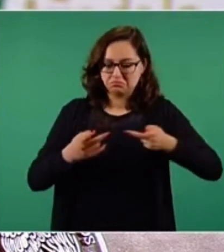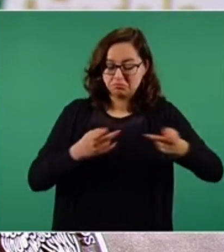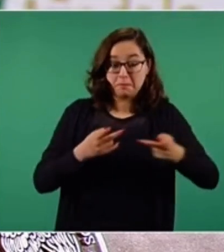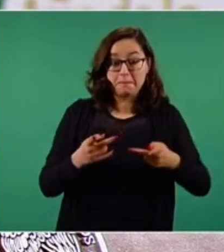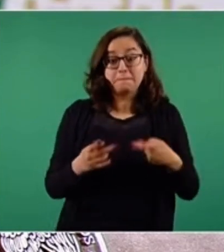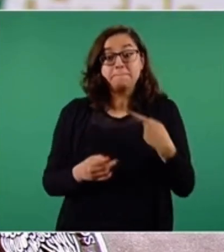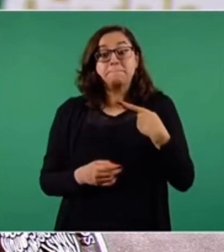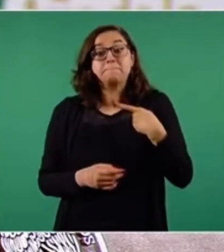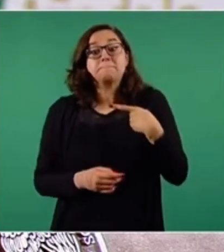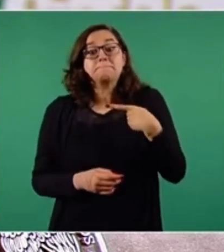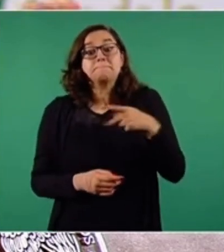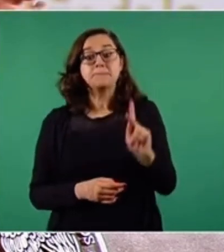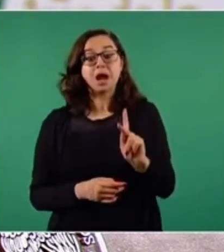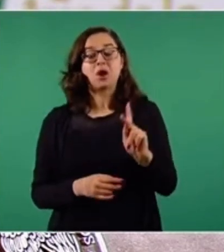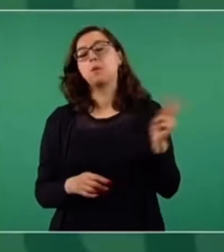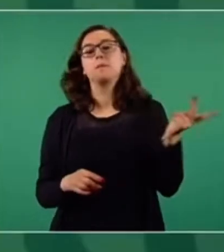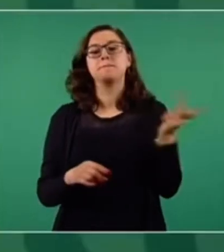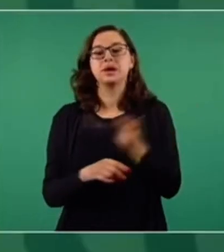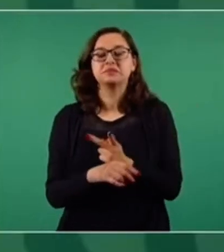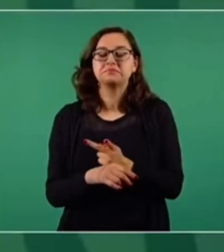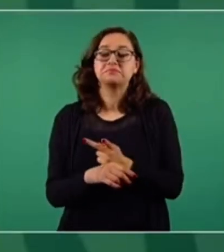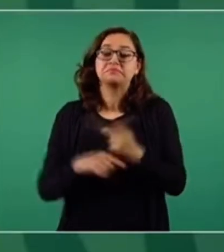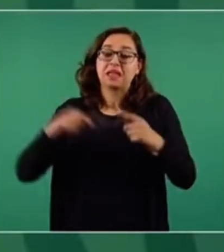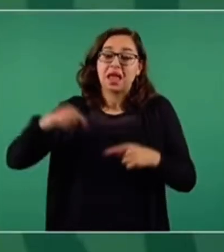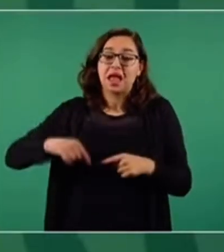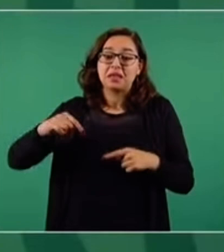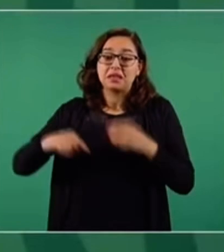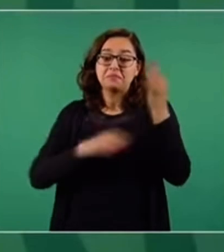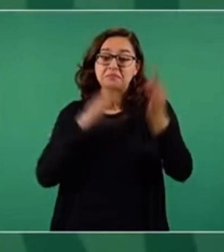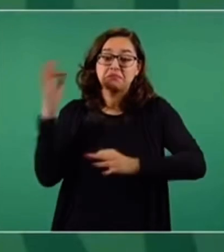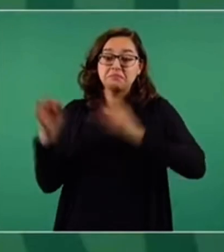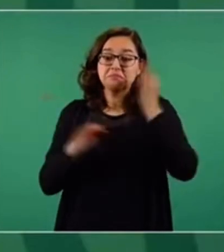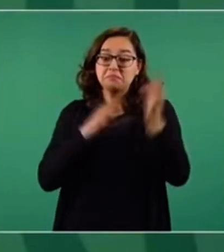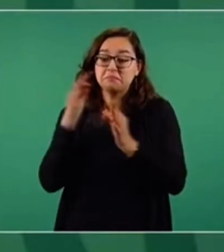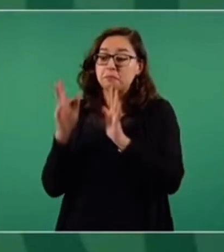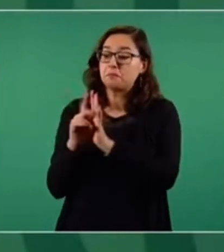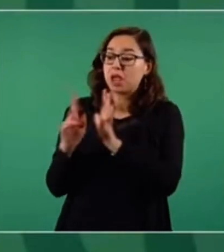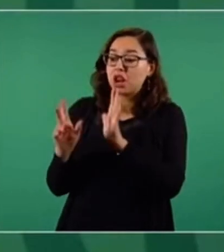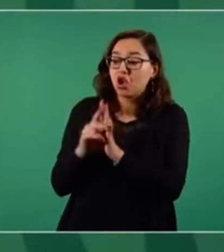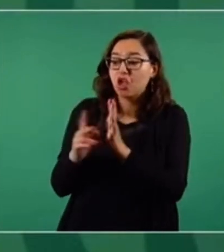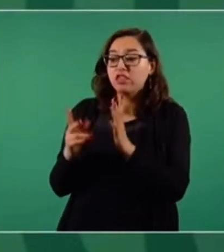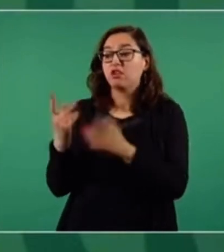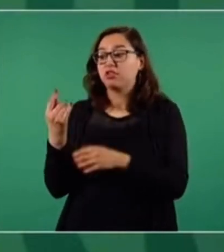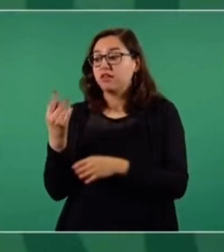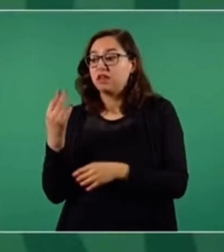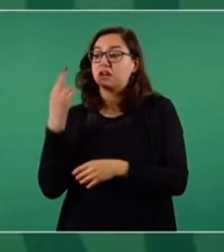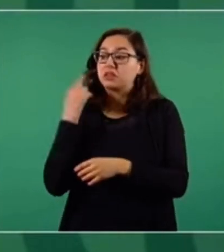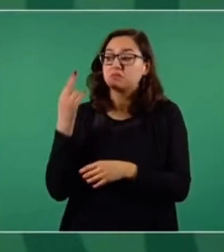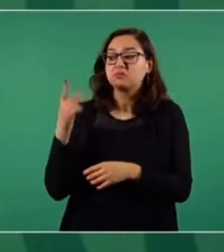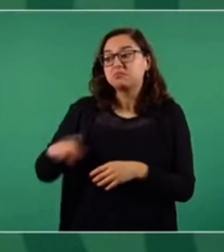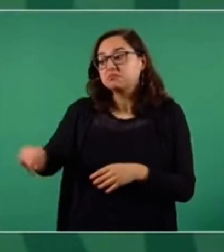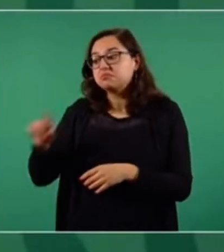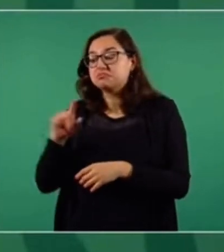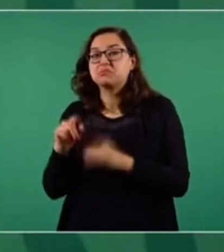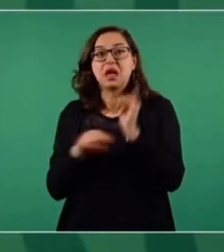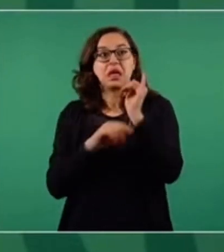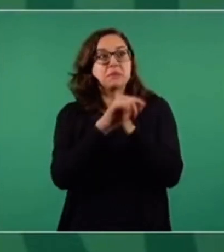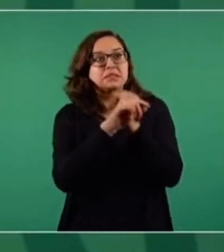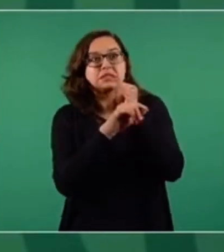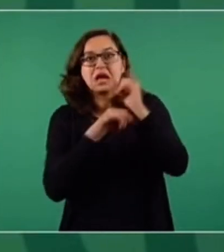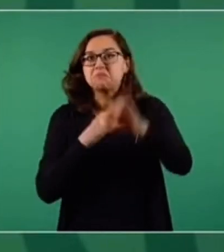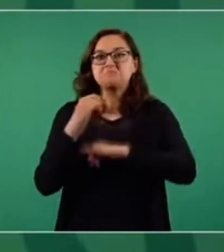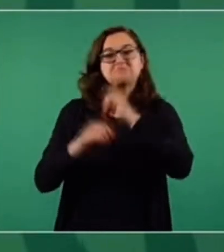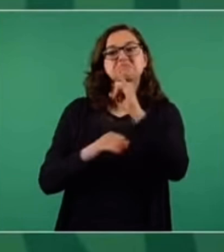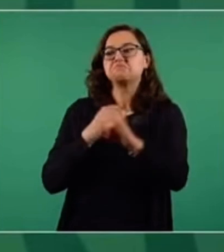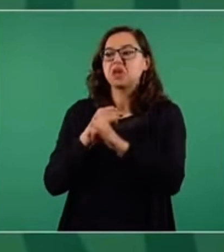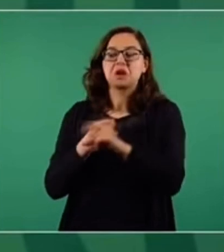documentos técnicos internacionales y había esta confusión. Pero con mucho gusto lo volvemos a explicar. Las personas menores de edad,